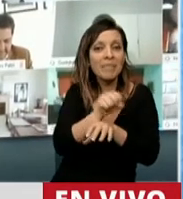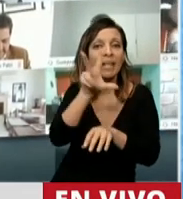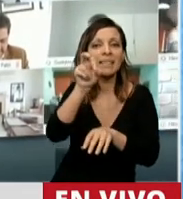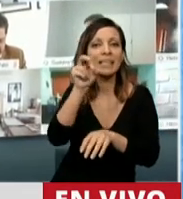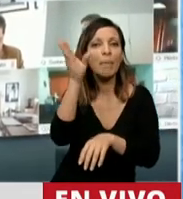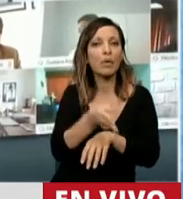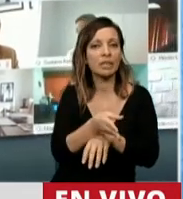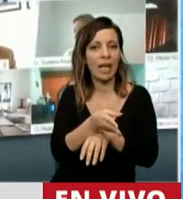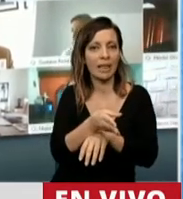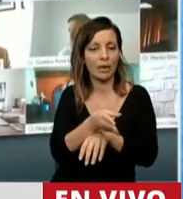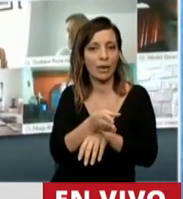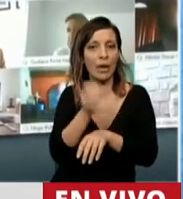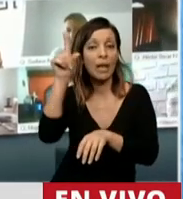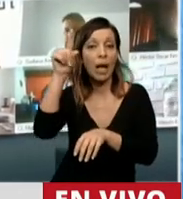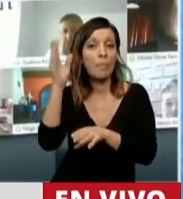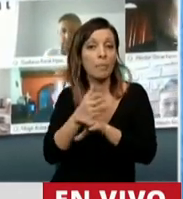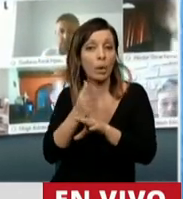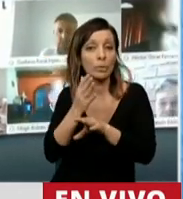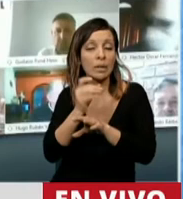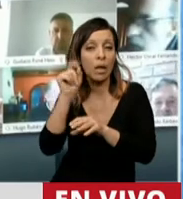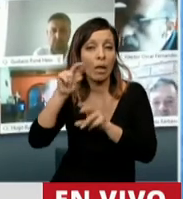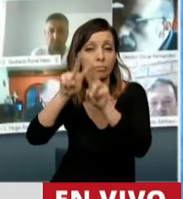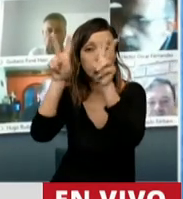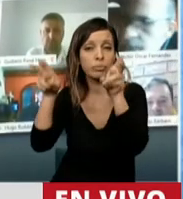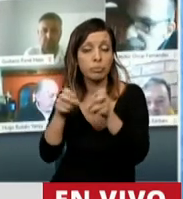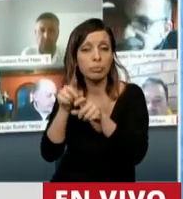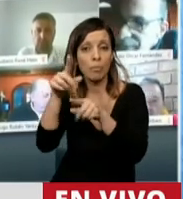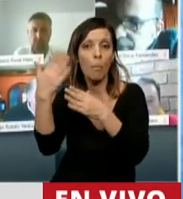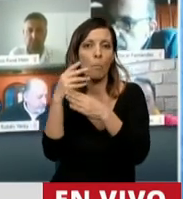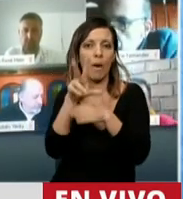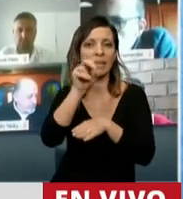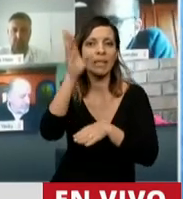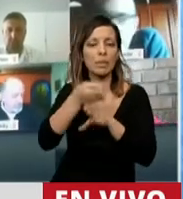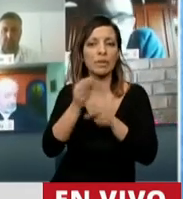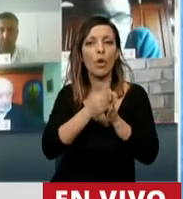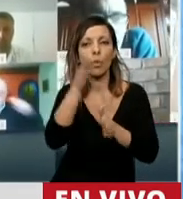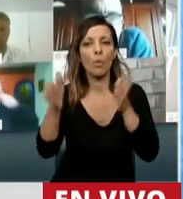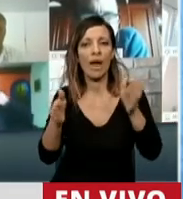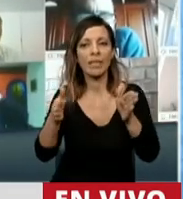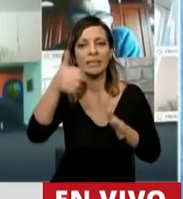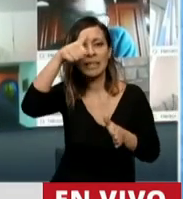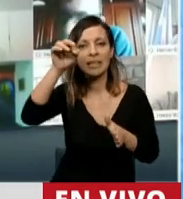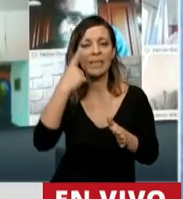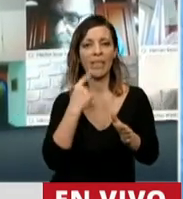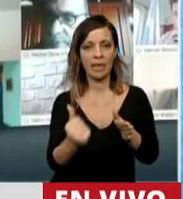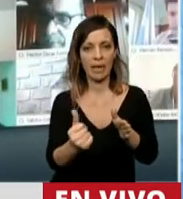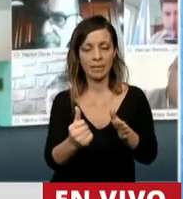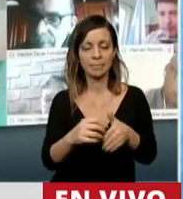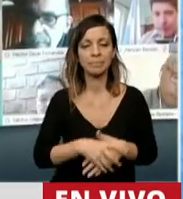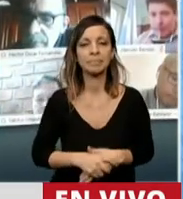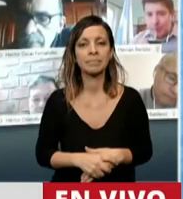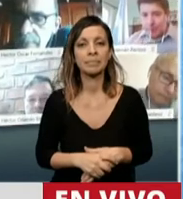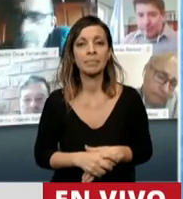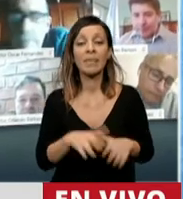del producido de su realización en un plazo de 60 días. Mire, con la ley de